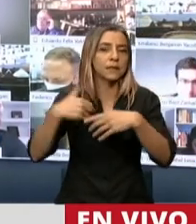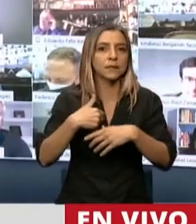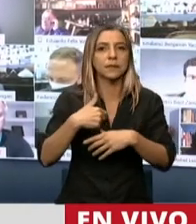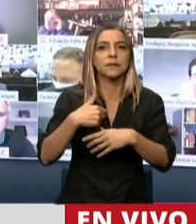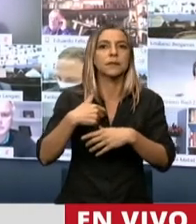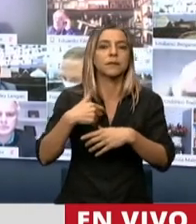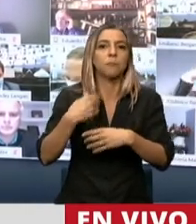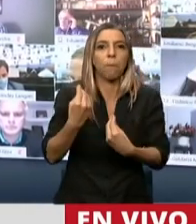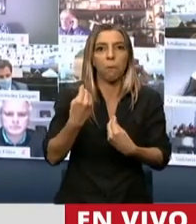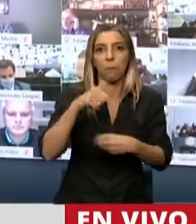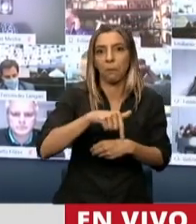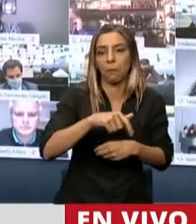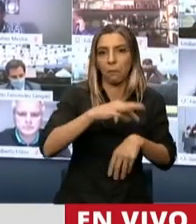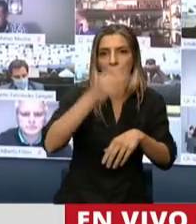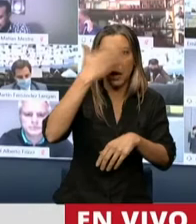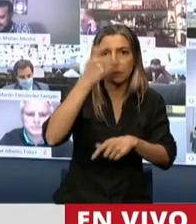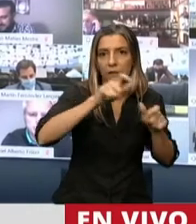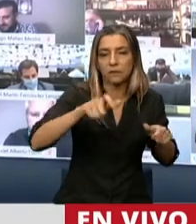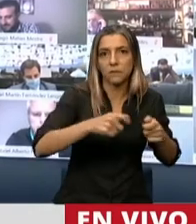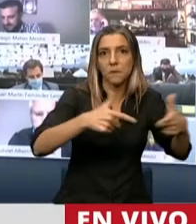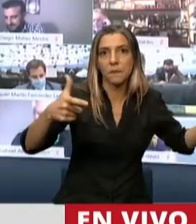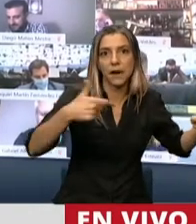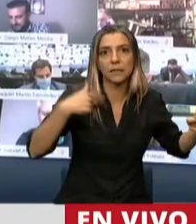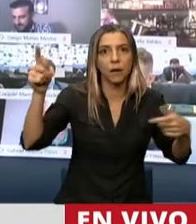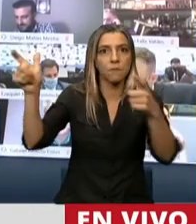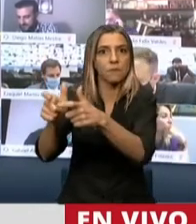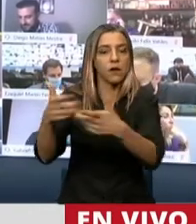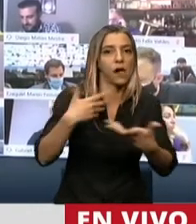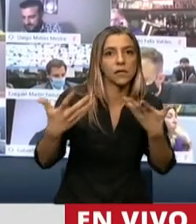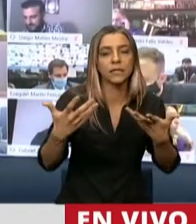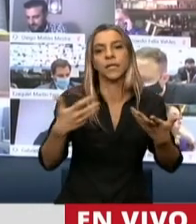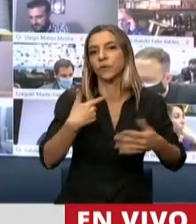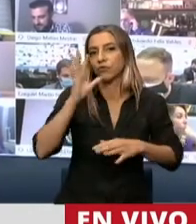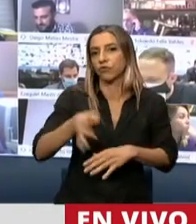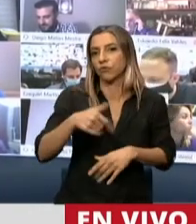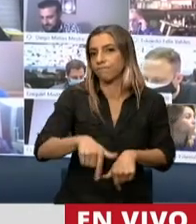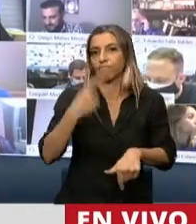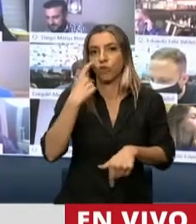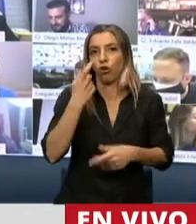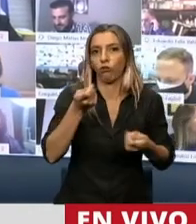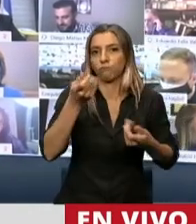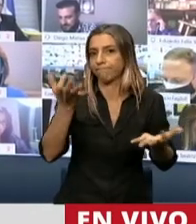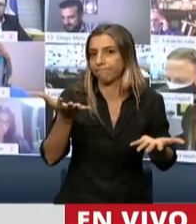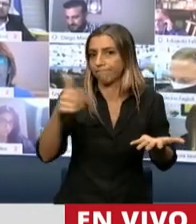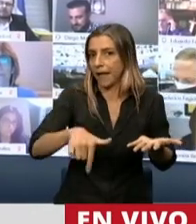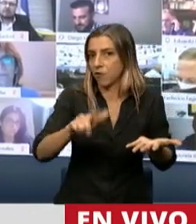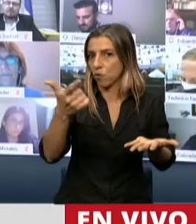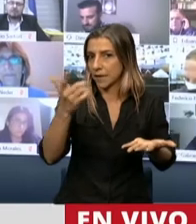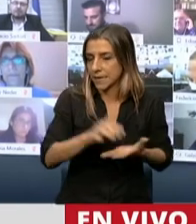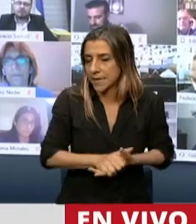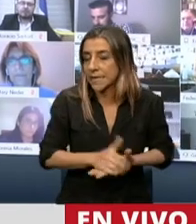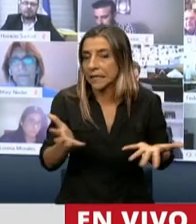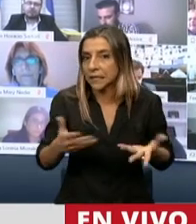tenemos muchos más nuevos casos, por lo tanto la situación en la Argentina no está controlada y tenemos una situación de aumento, que veremos cómo termina.